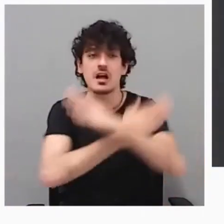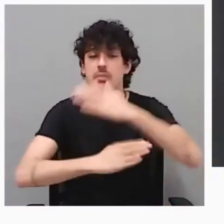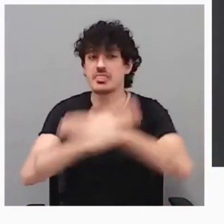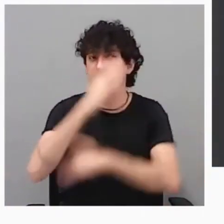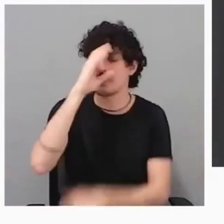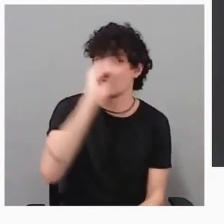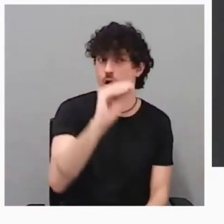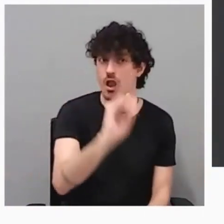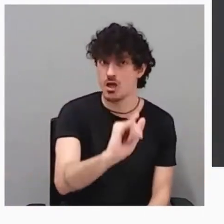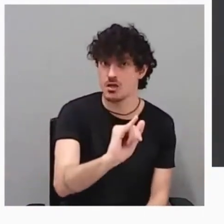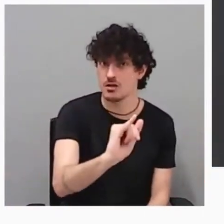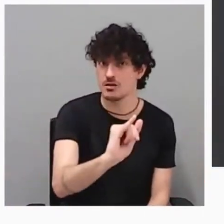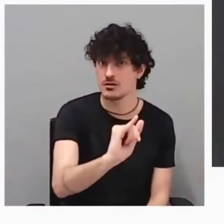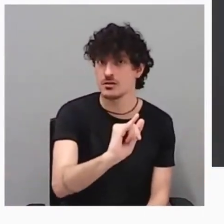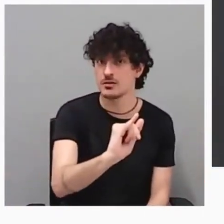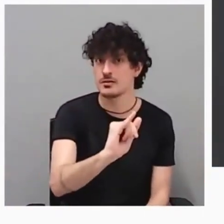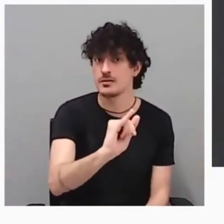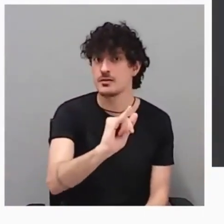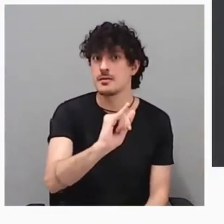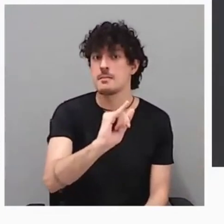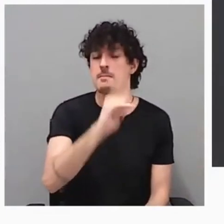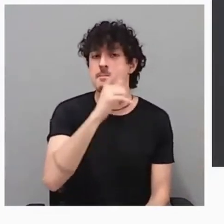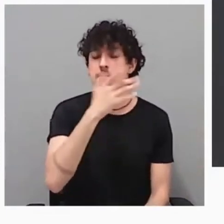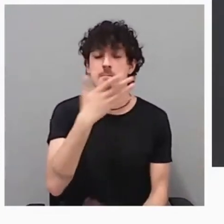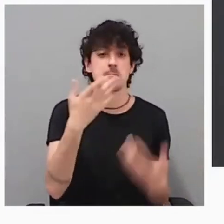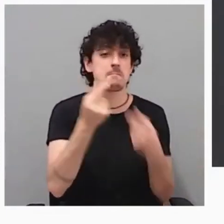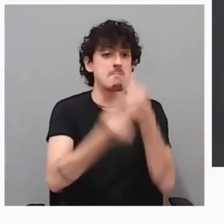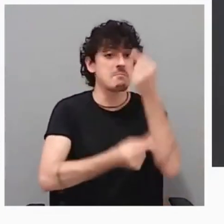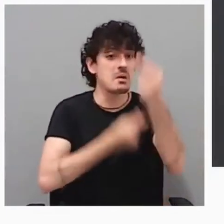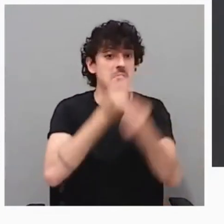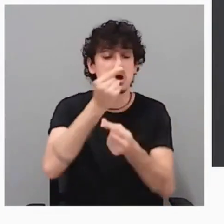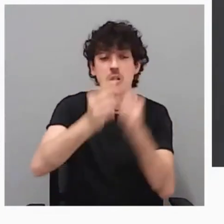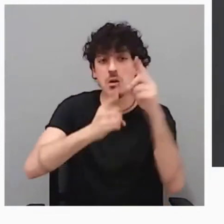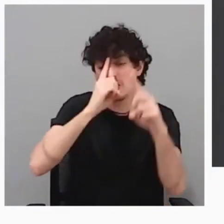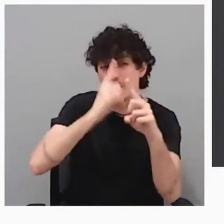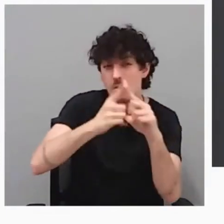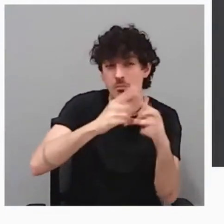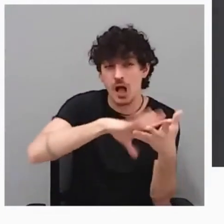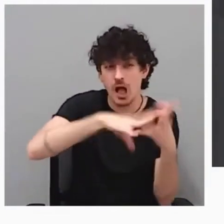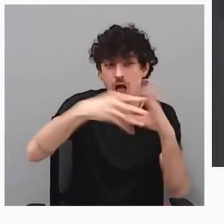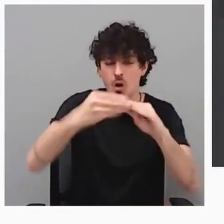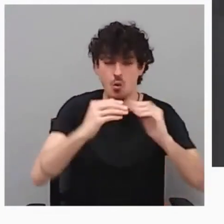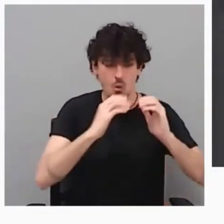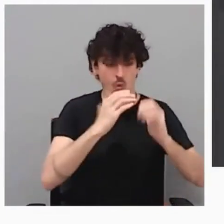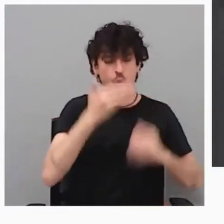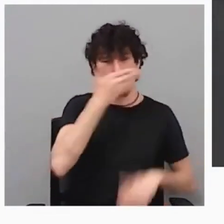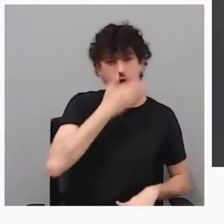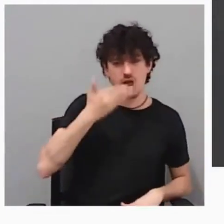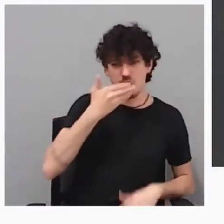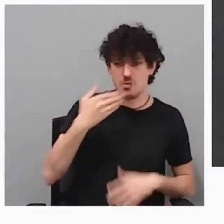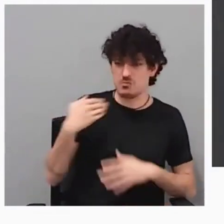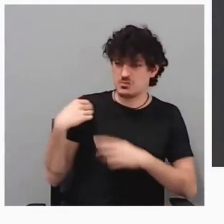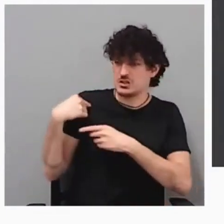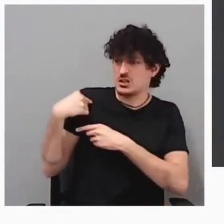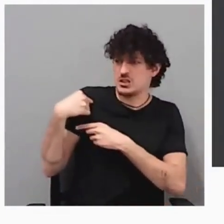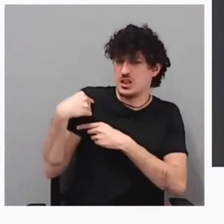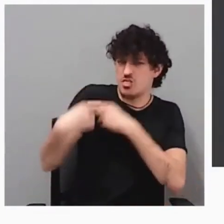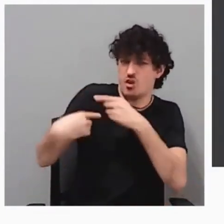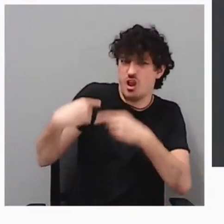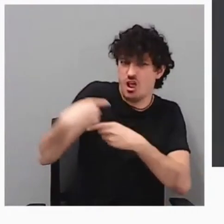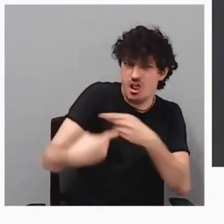Y el ir adaptando ese propósito de un colegio tradicional muy asistencialista, lo hemos ido evolucionando